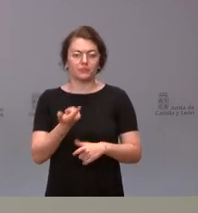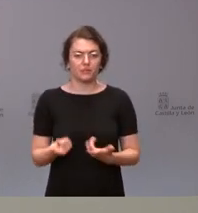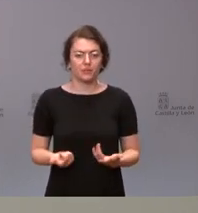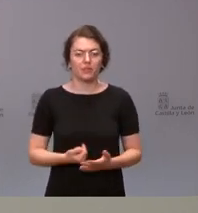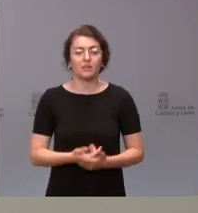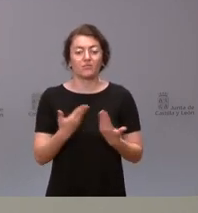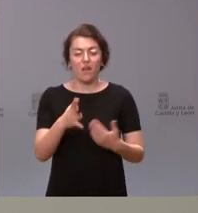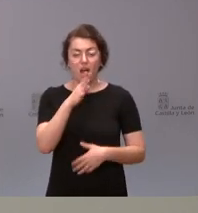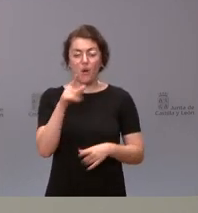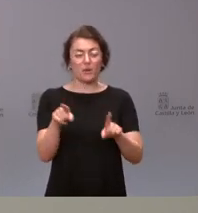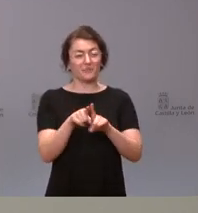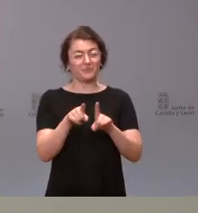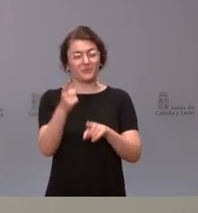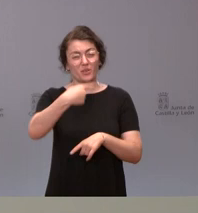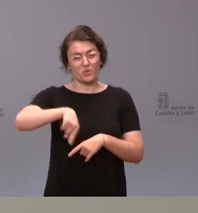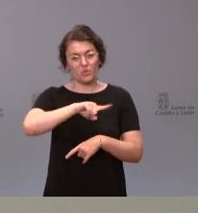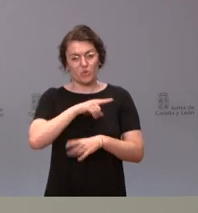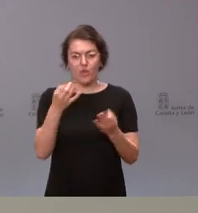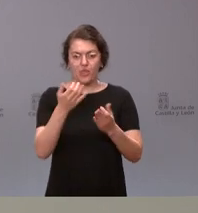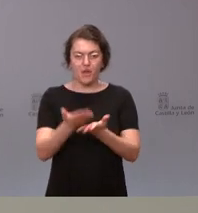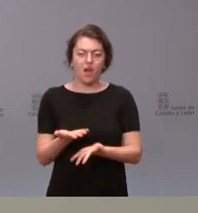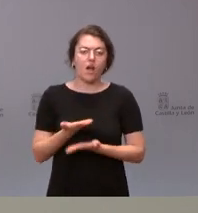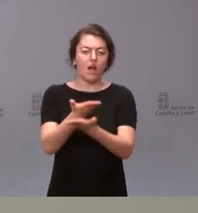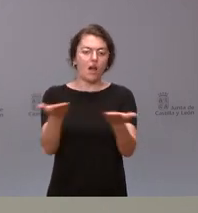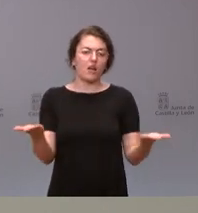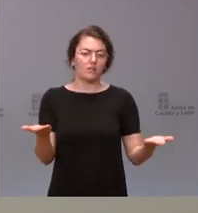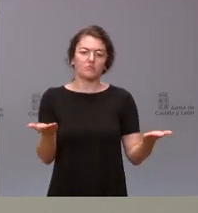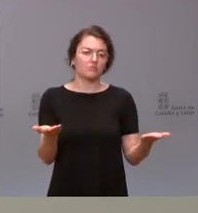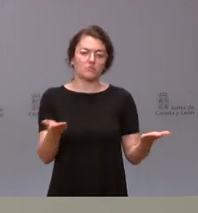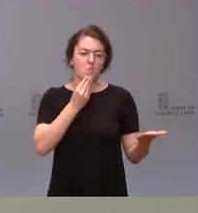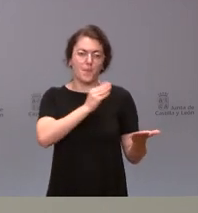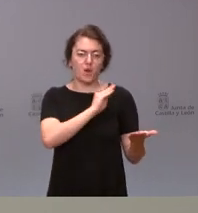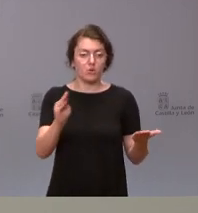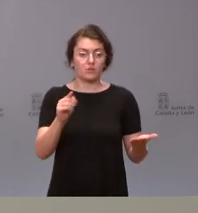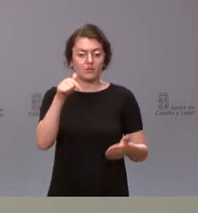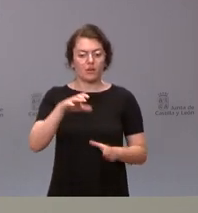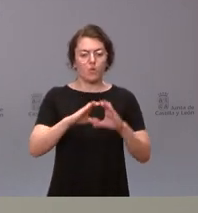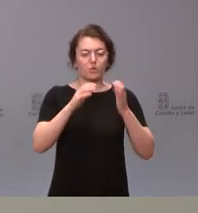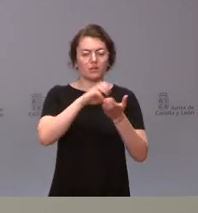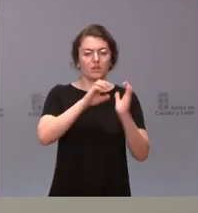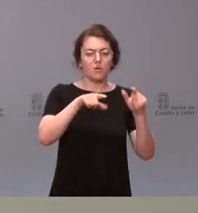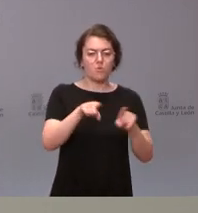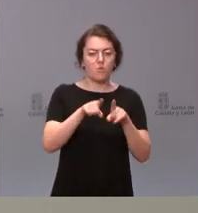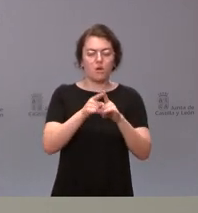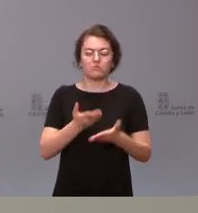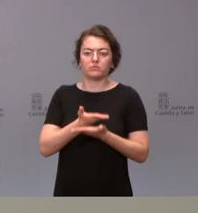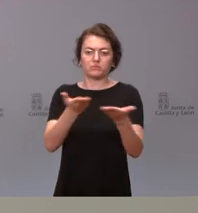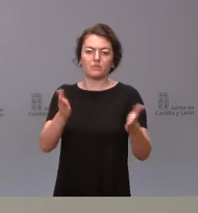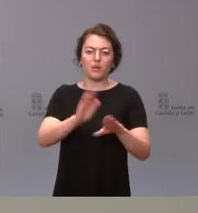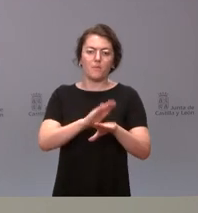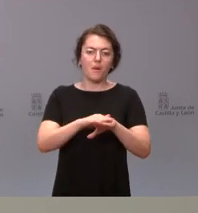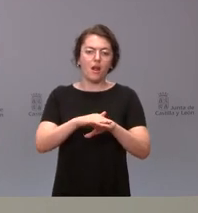todos obligados a dar lo mejor de nosotros mismos y a ir con la mejor disposición la Junta de Castilla y León va a ir a esa reunión con la mejor disposición de alcanzar acuerdos